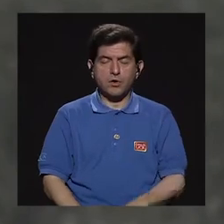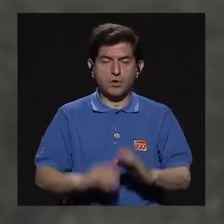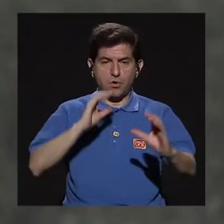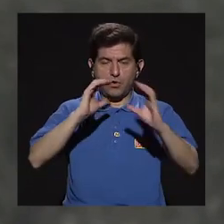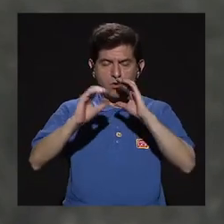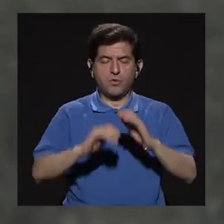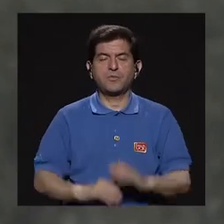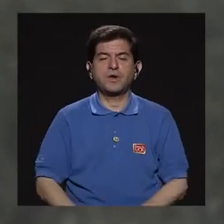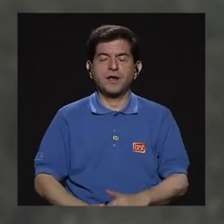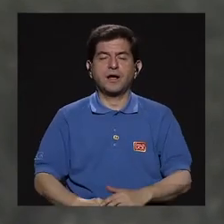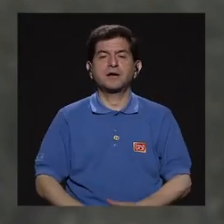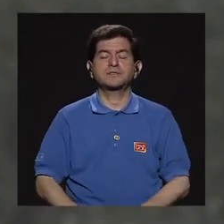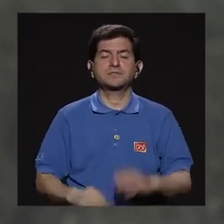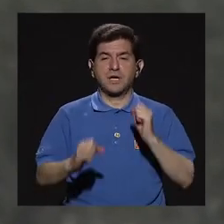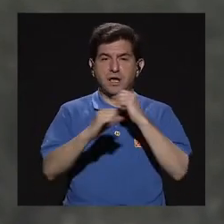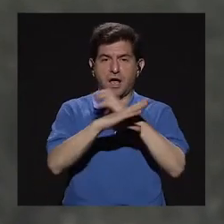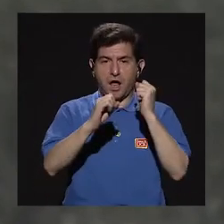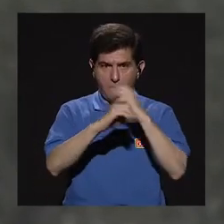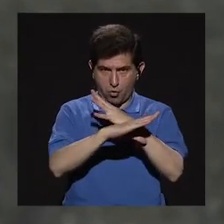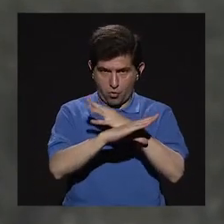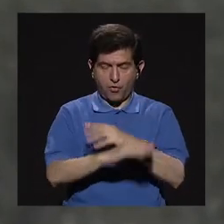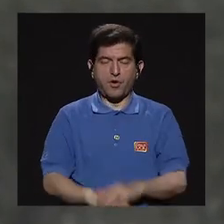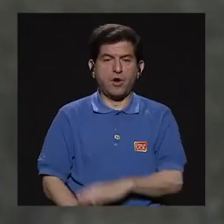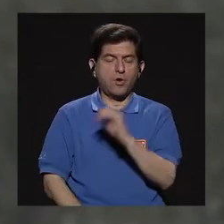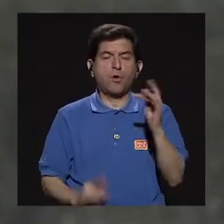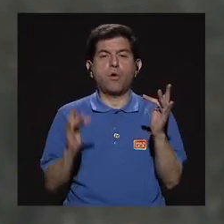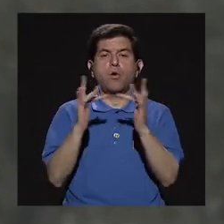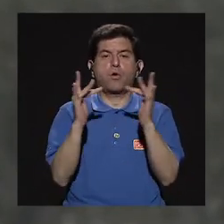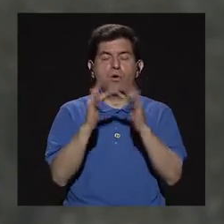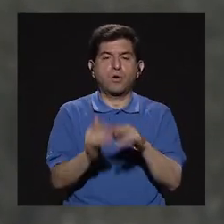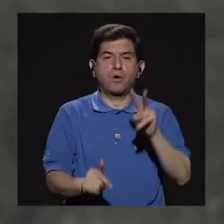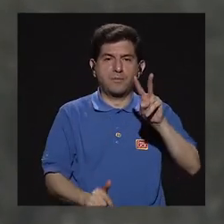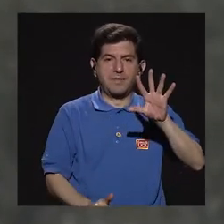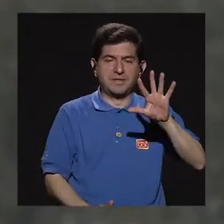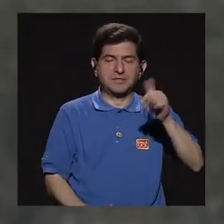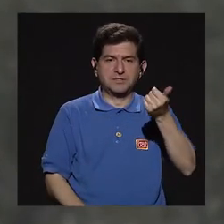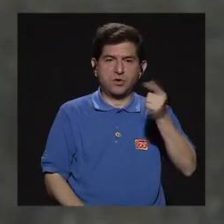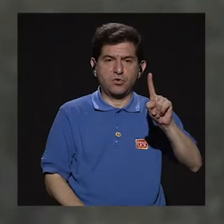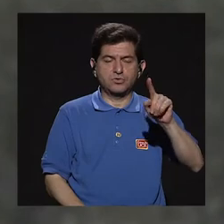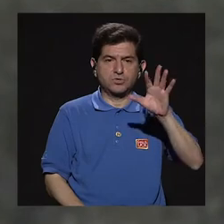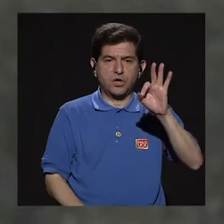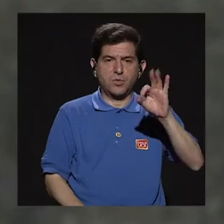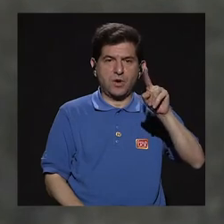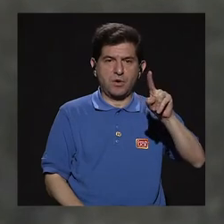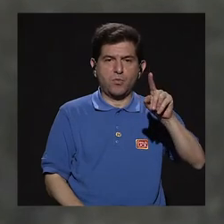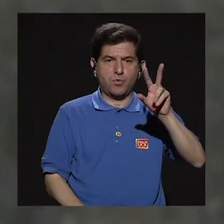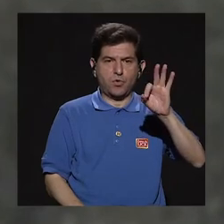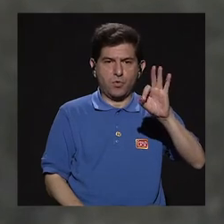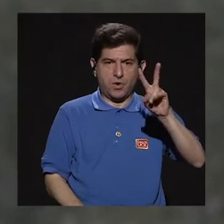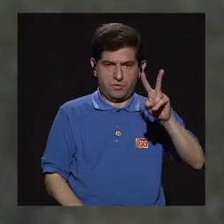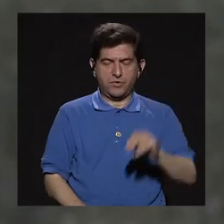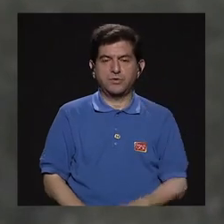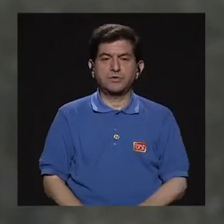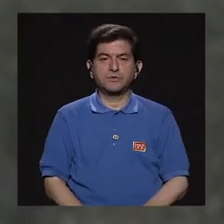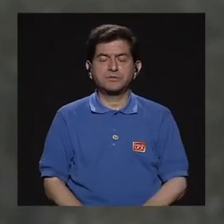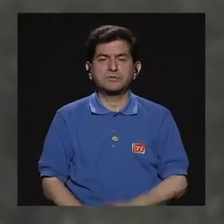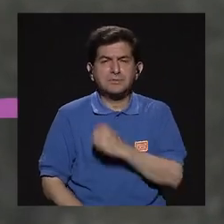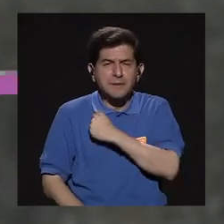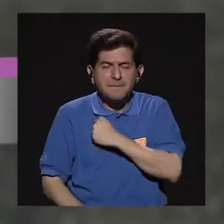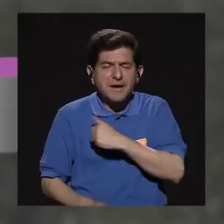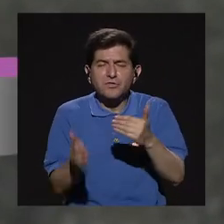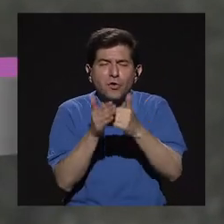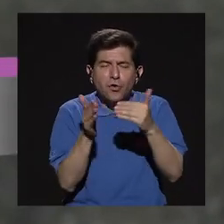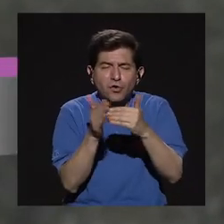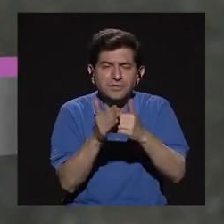escribir a mi correo, me pueden, nos pueden contactar al 2511-9192 y nosotros les